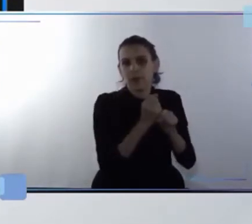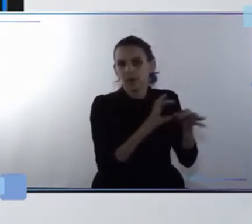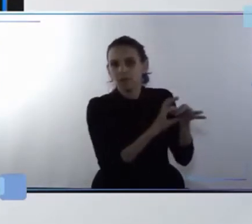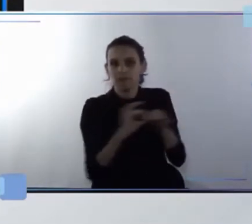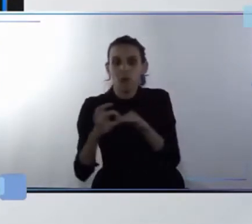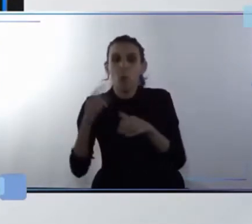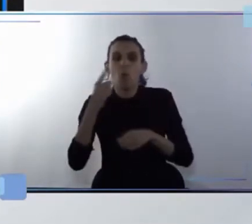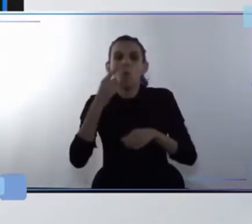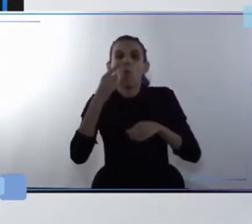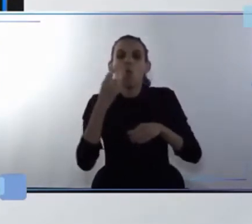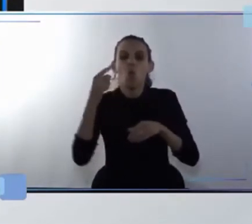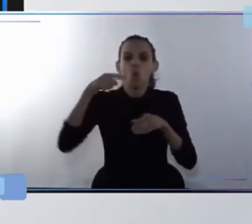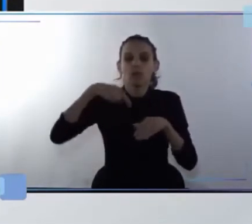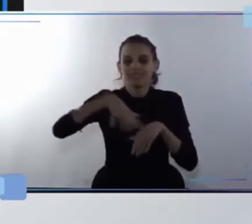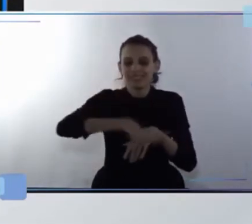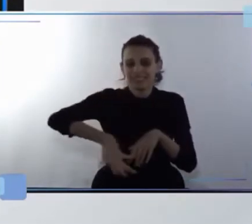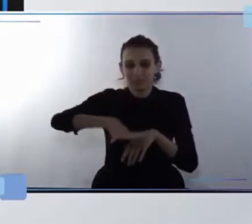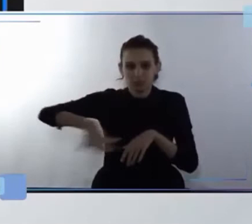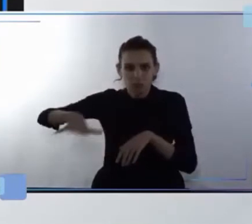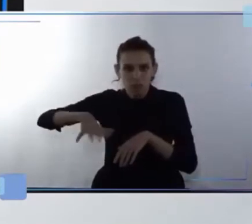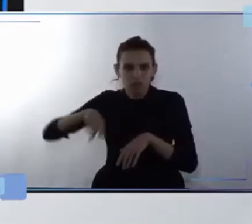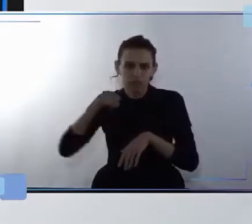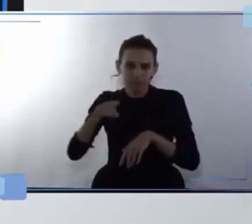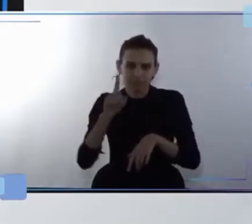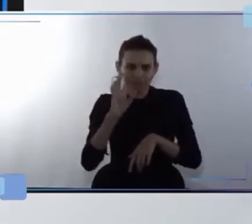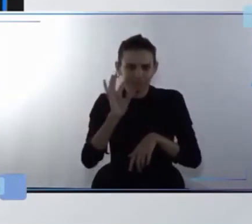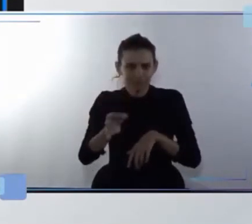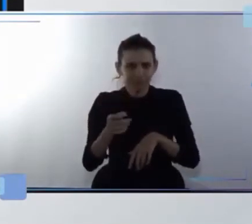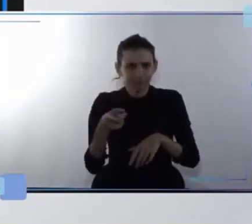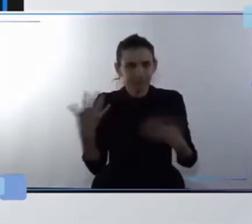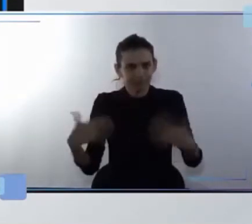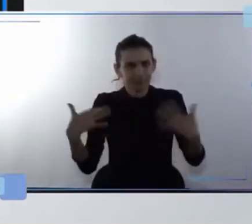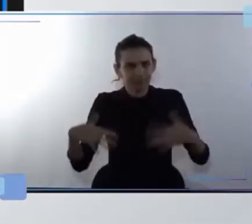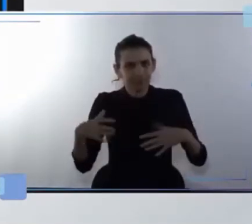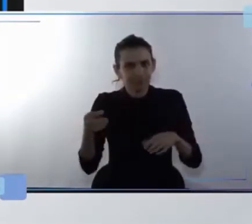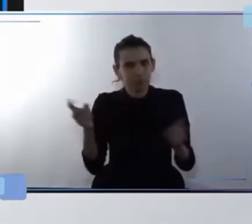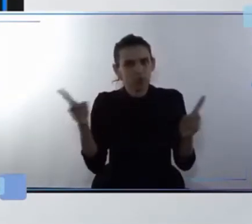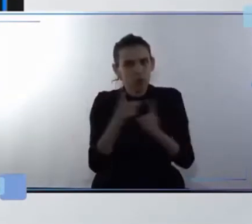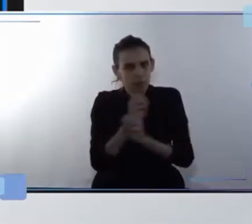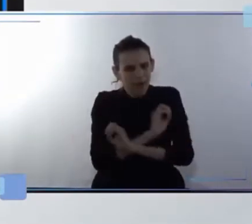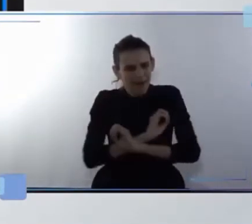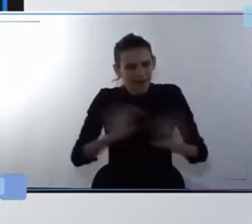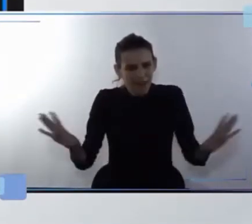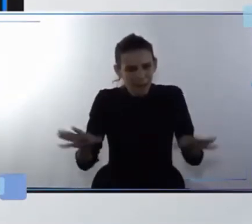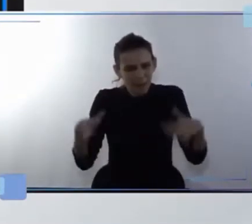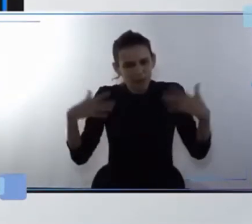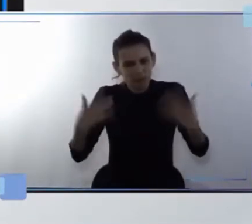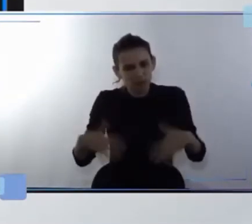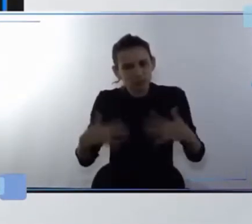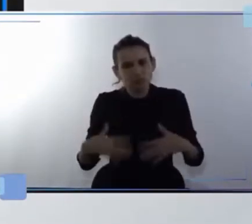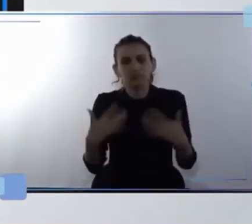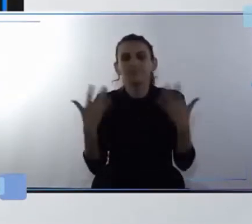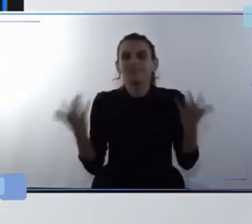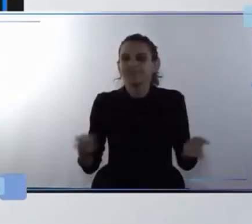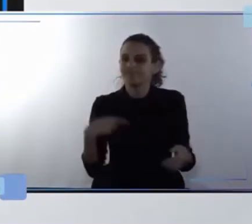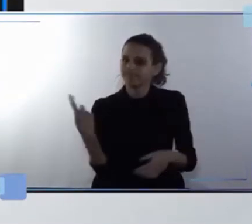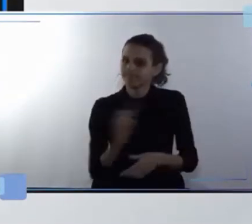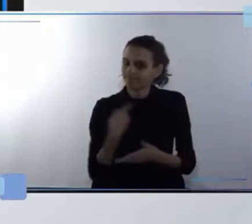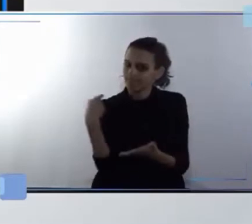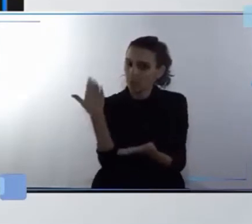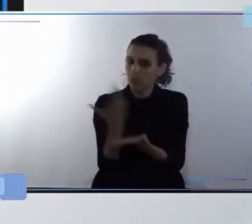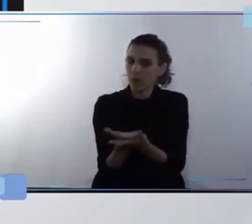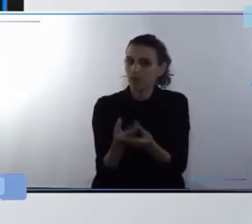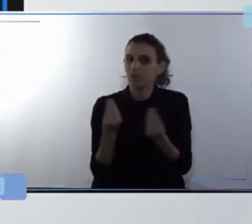Entonces, eso expresa para nosotros la gravedad del problema y en ese sentido proponemos desarrollar un